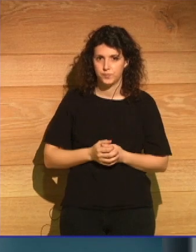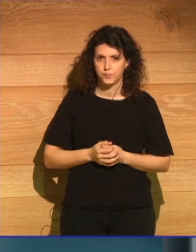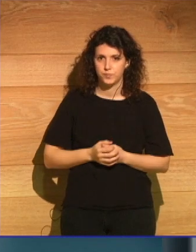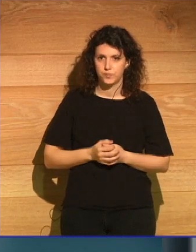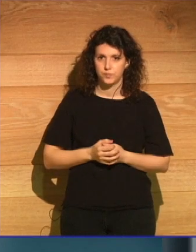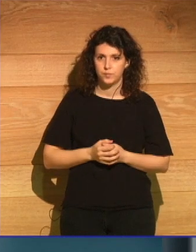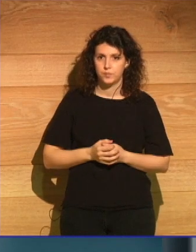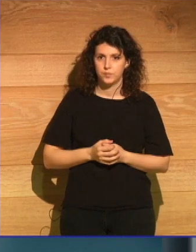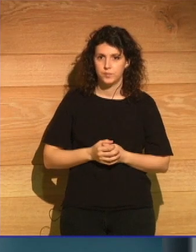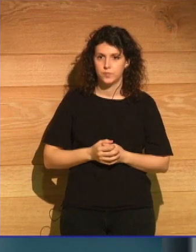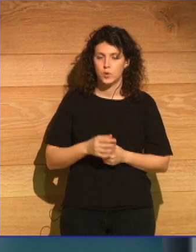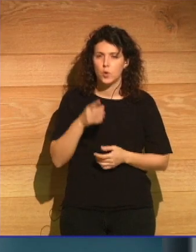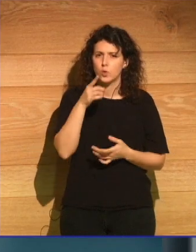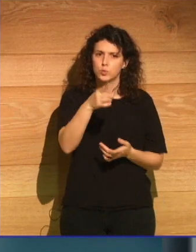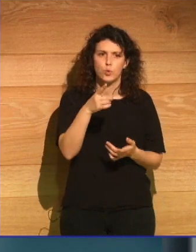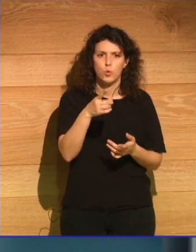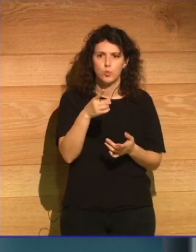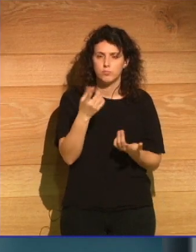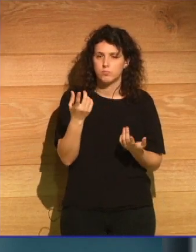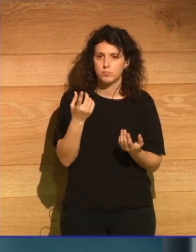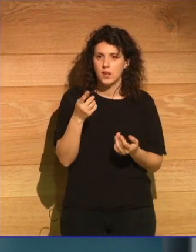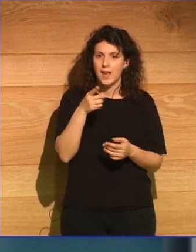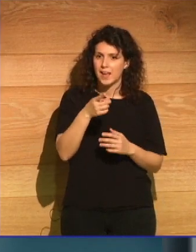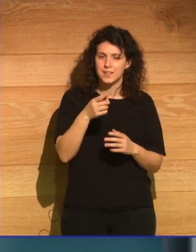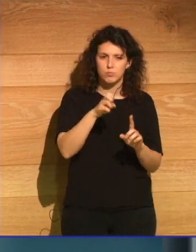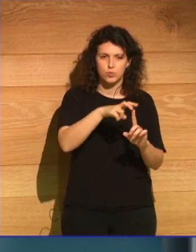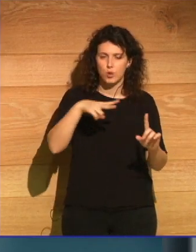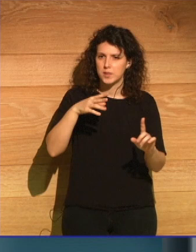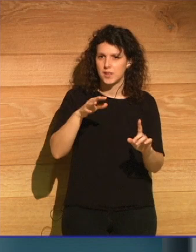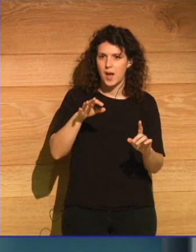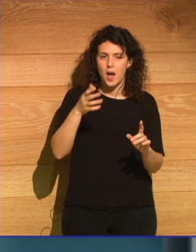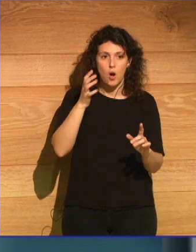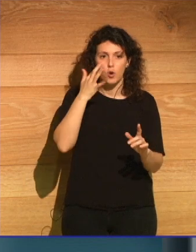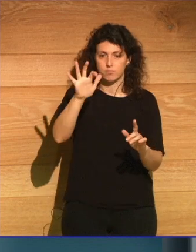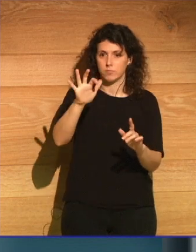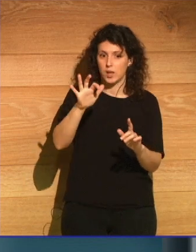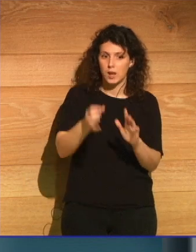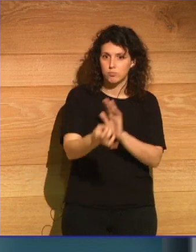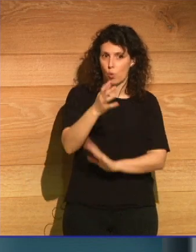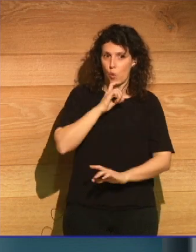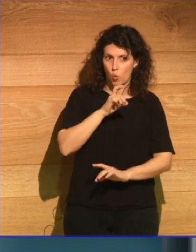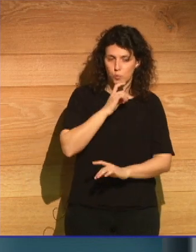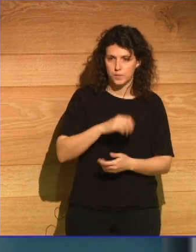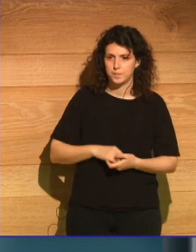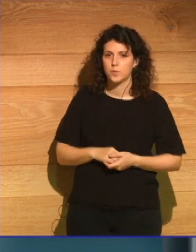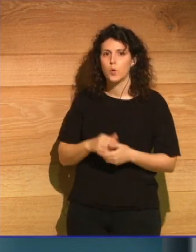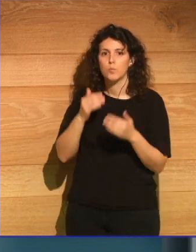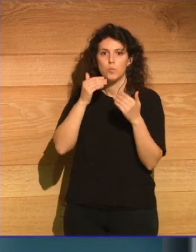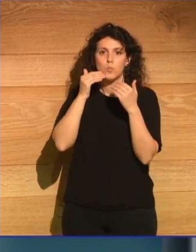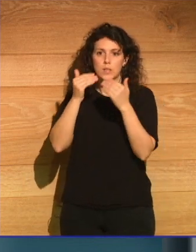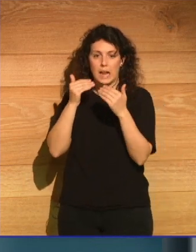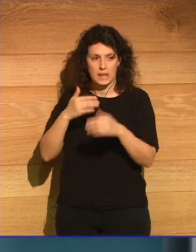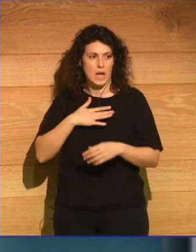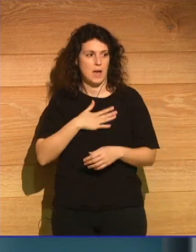¿Cómo desarrollaste este enfoque tan original? Muchas gracias, es muy amable.